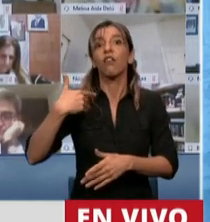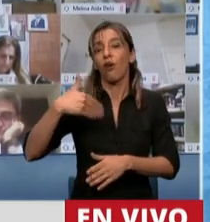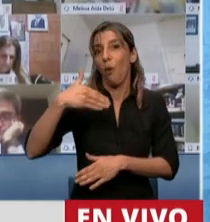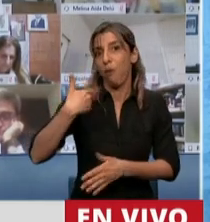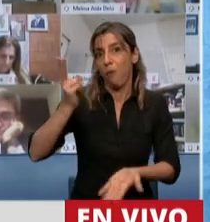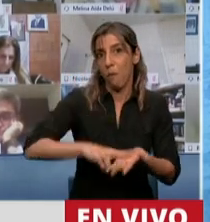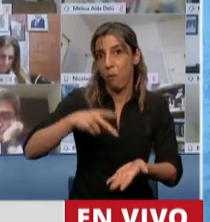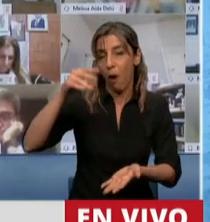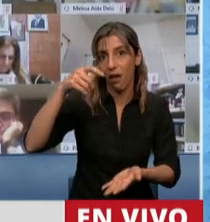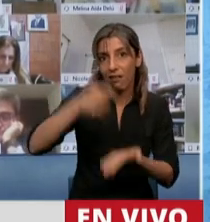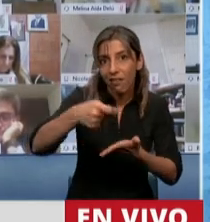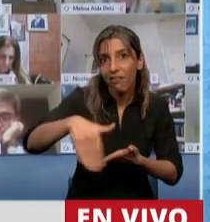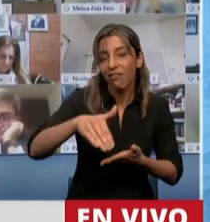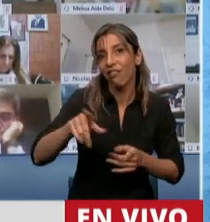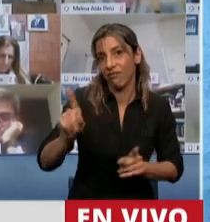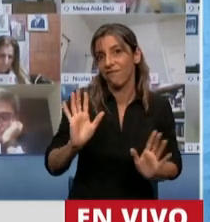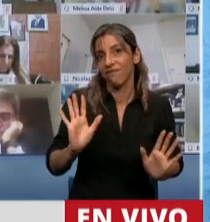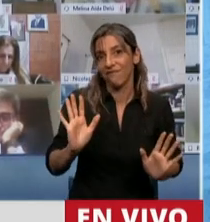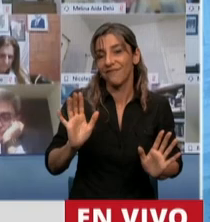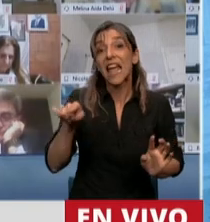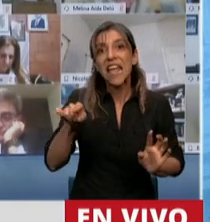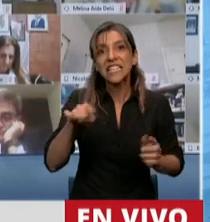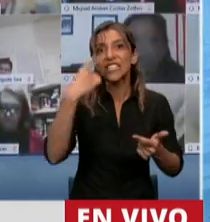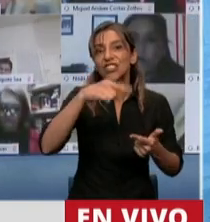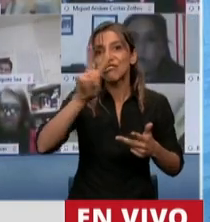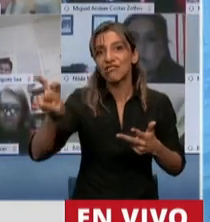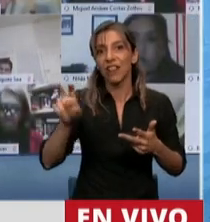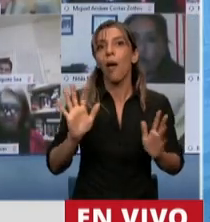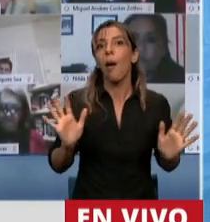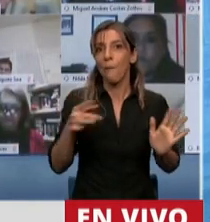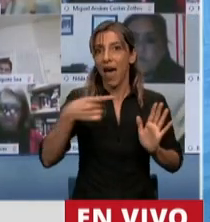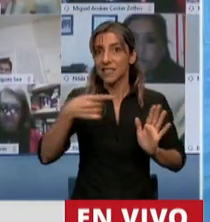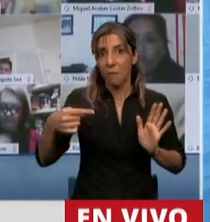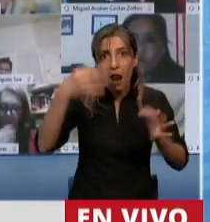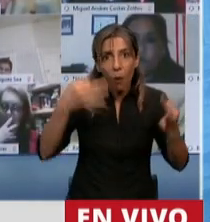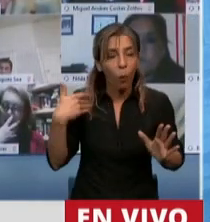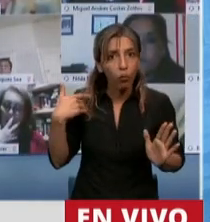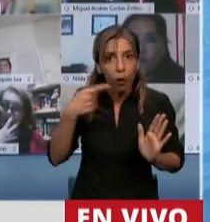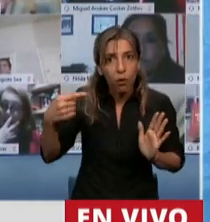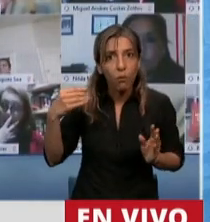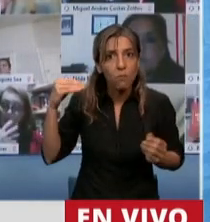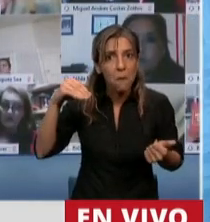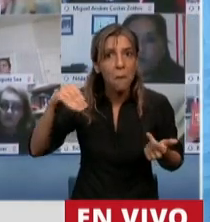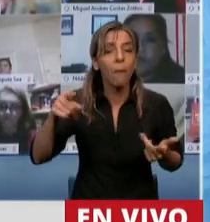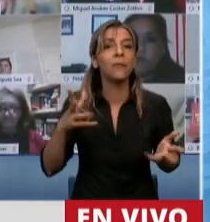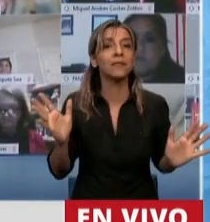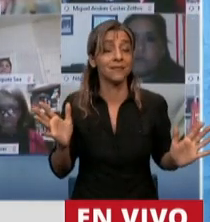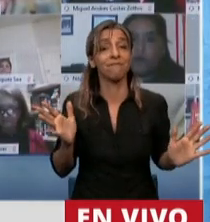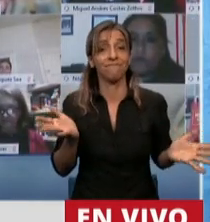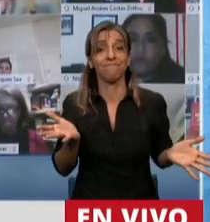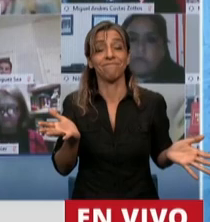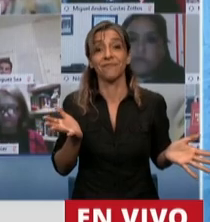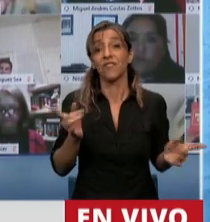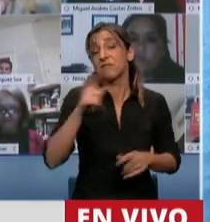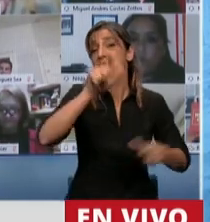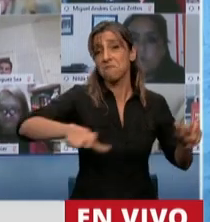el digamos el pulso el músculo de la sociedad argentina que se da